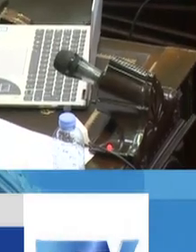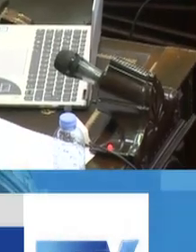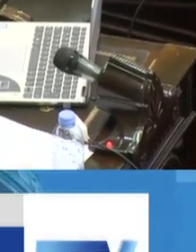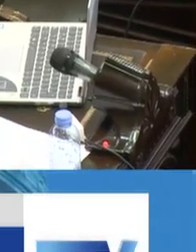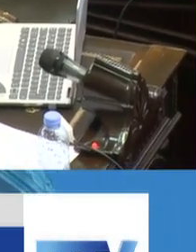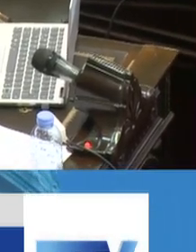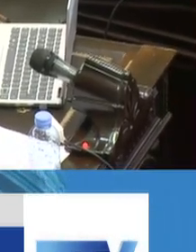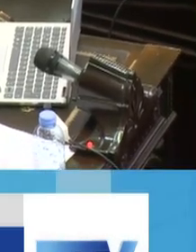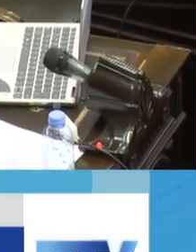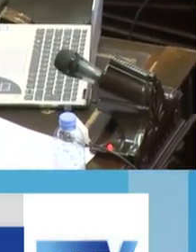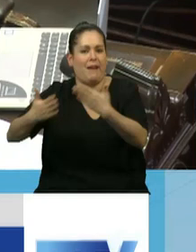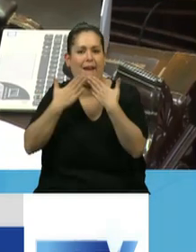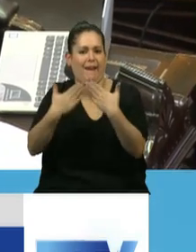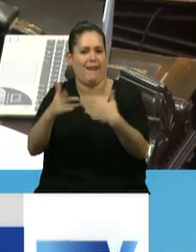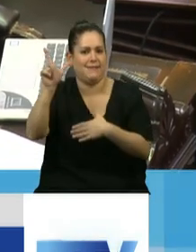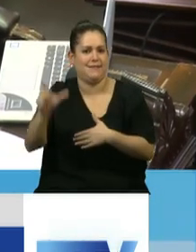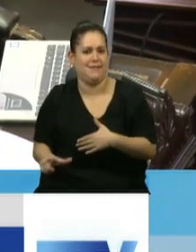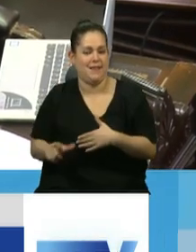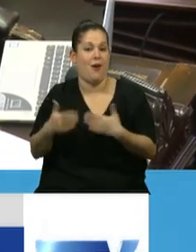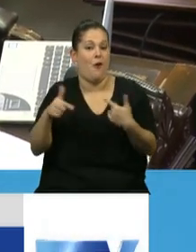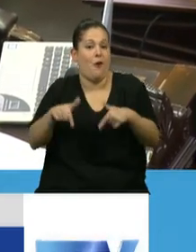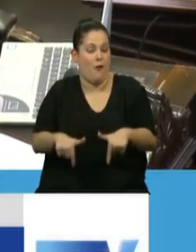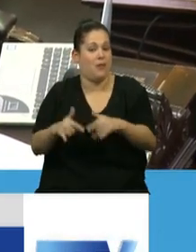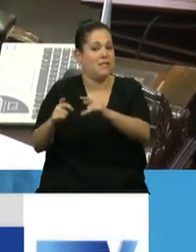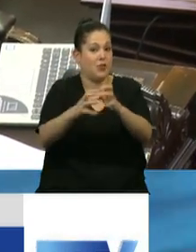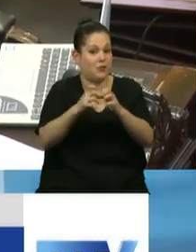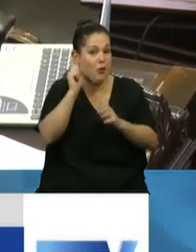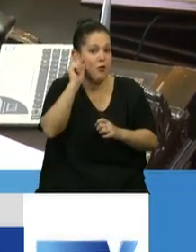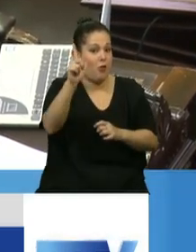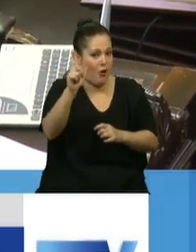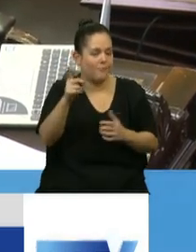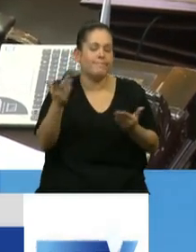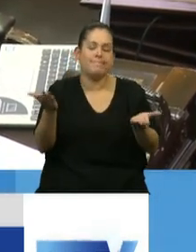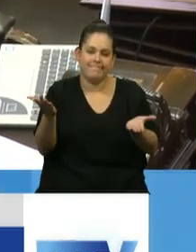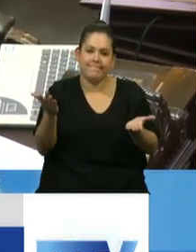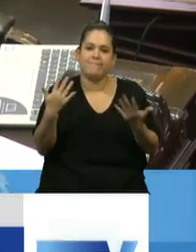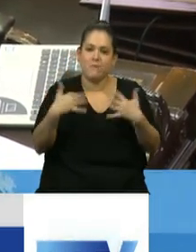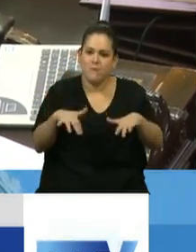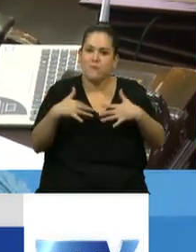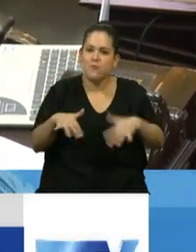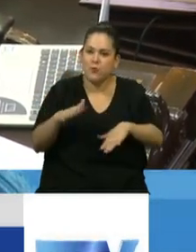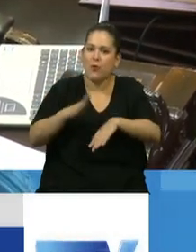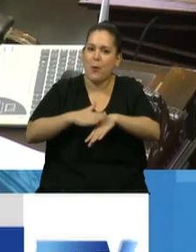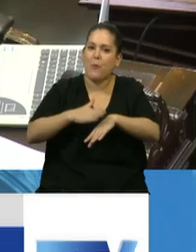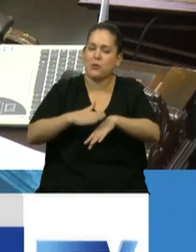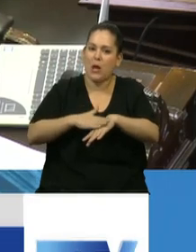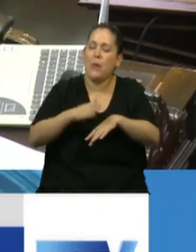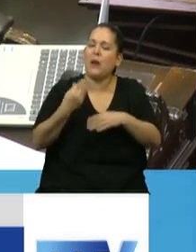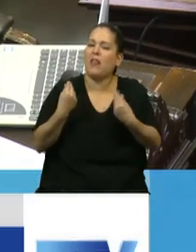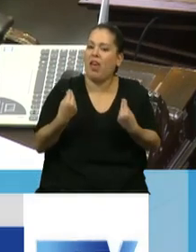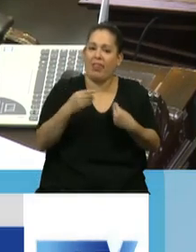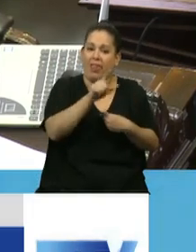Y que hoy podamos estar sesionando es mucho de la responsabilidad de los